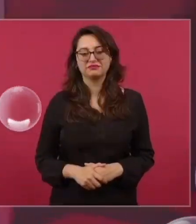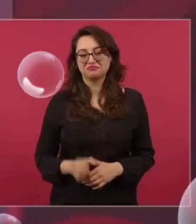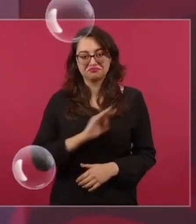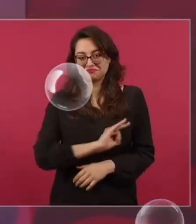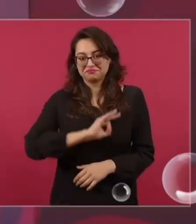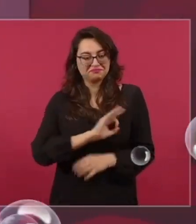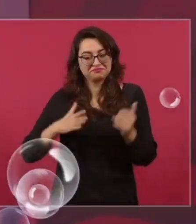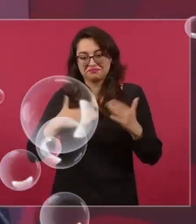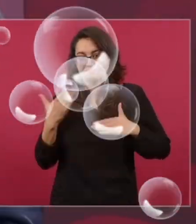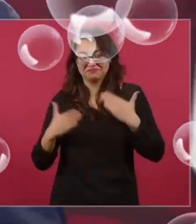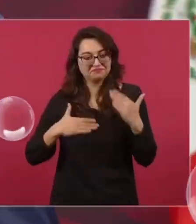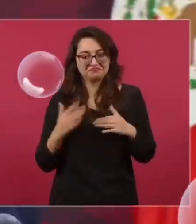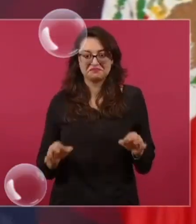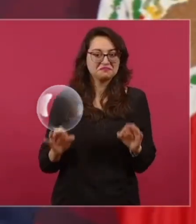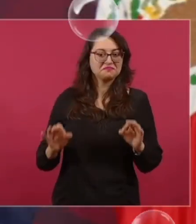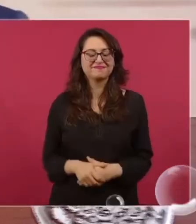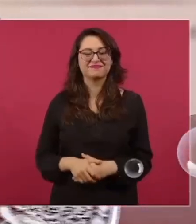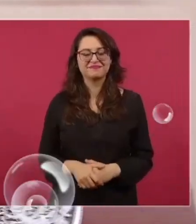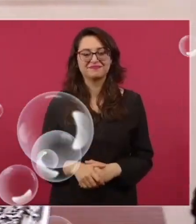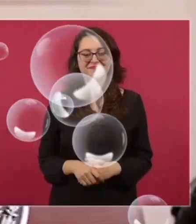Feliz, rejete bien.